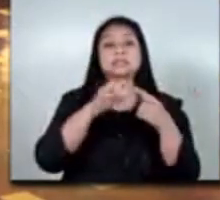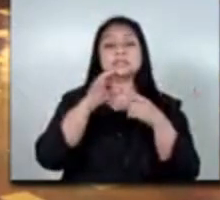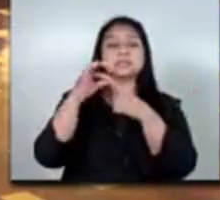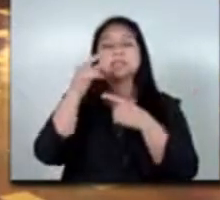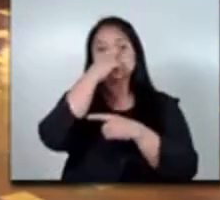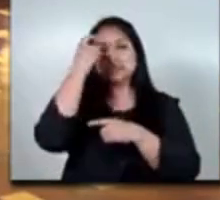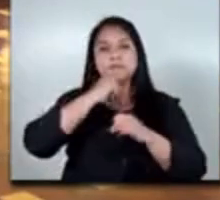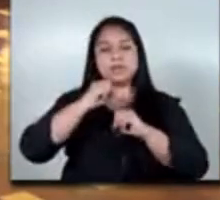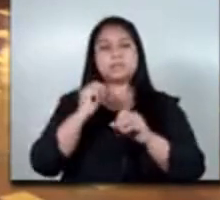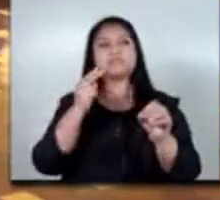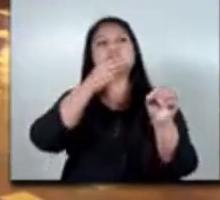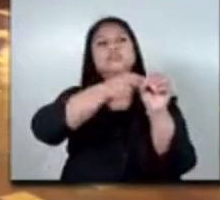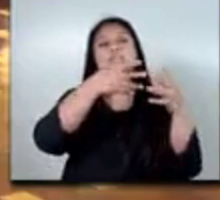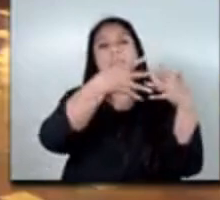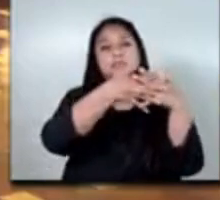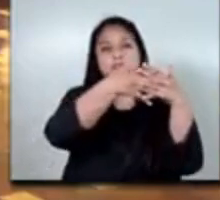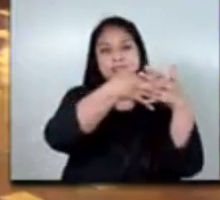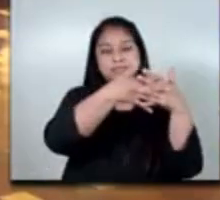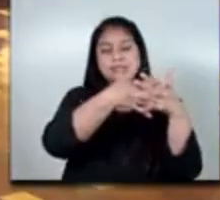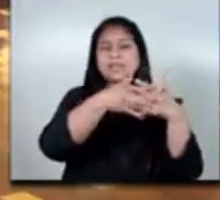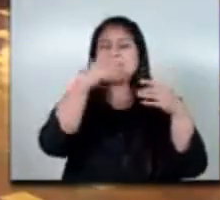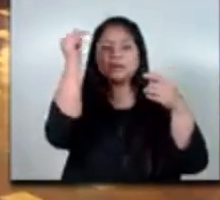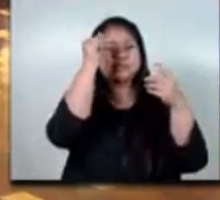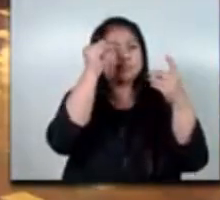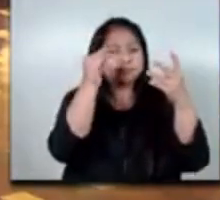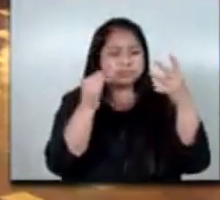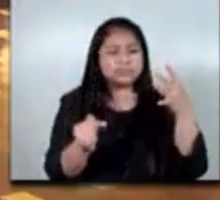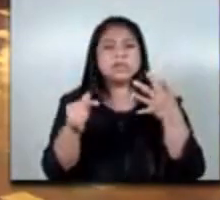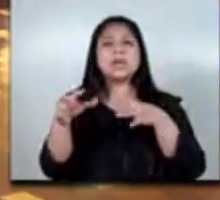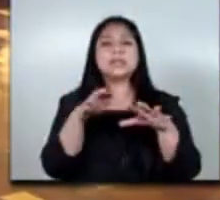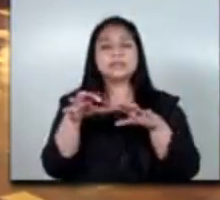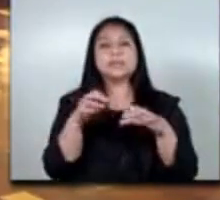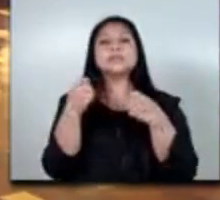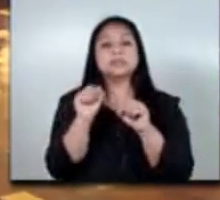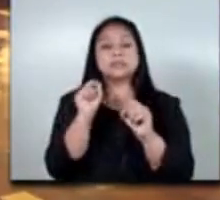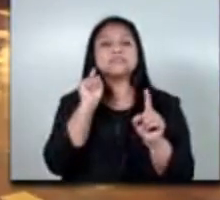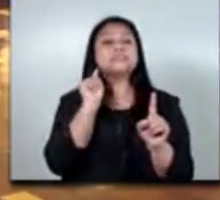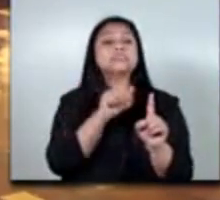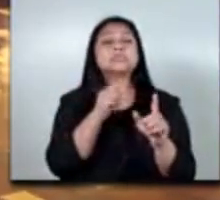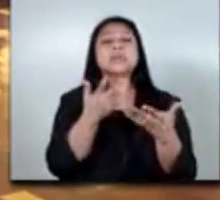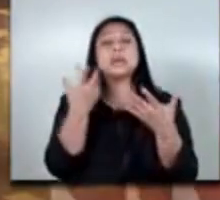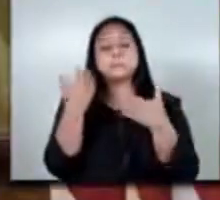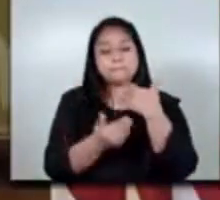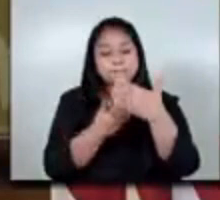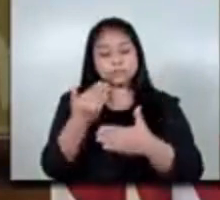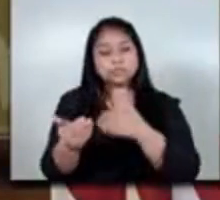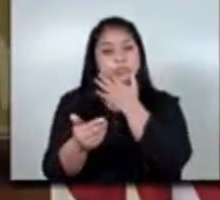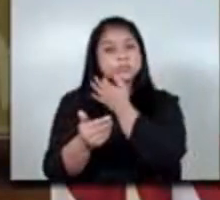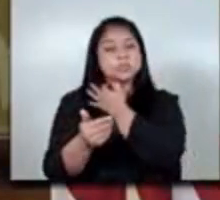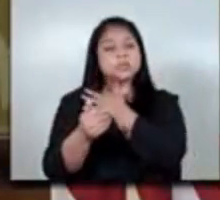estados unidos todas esas acciones son direccionados para que todos que